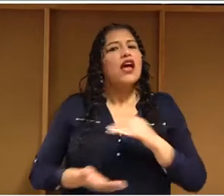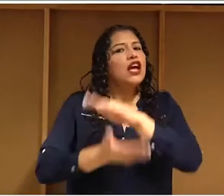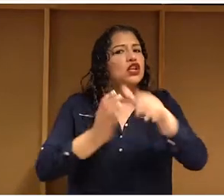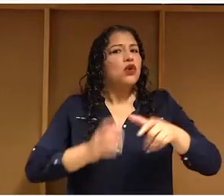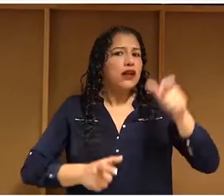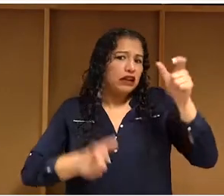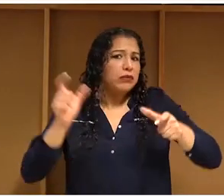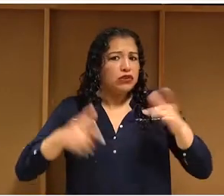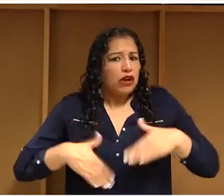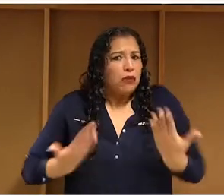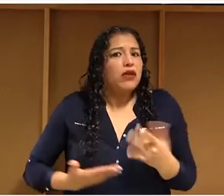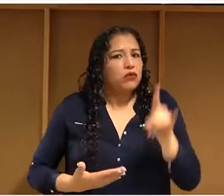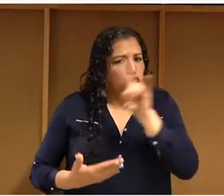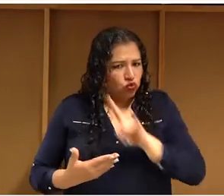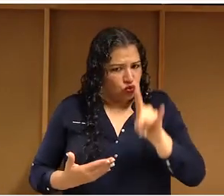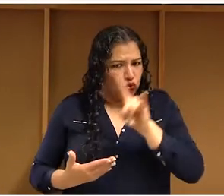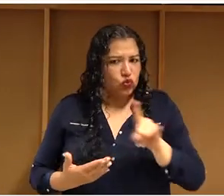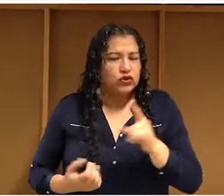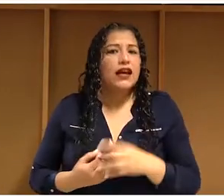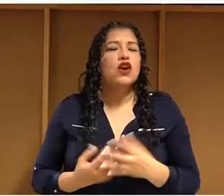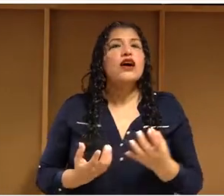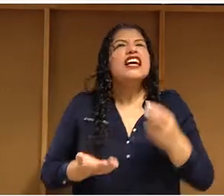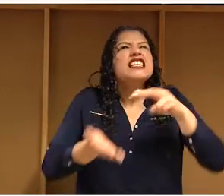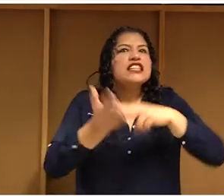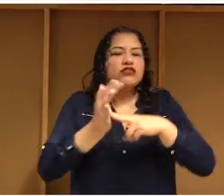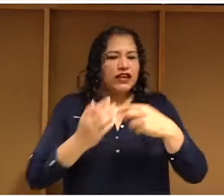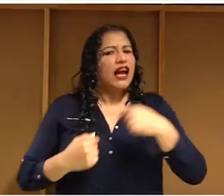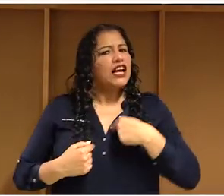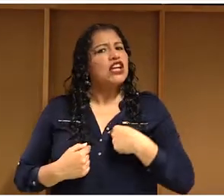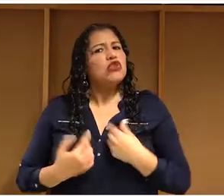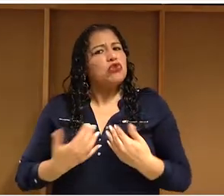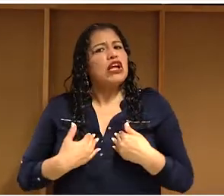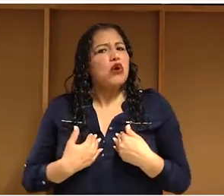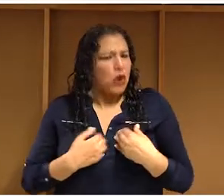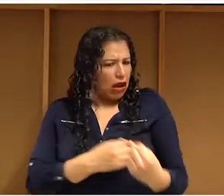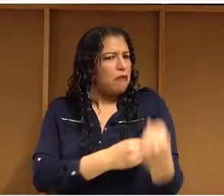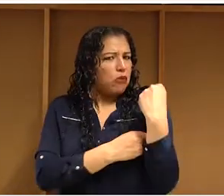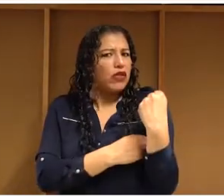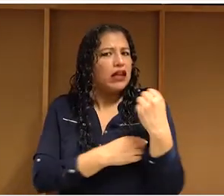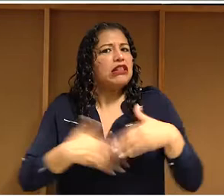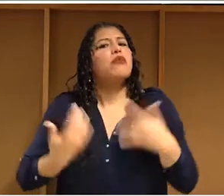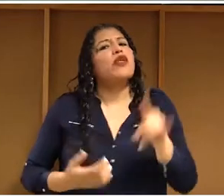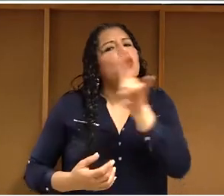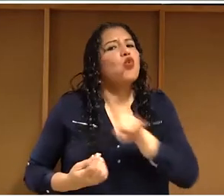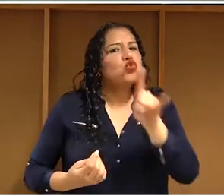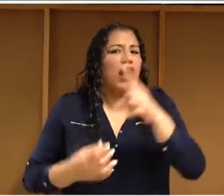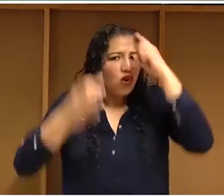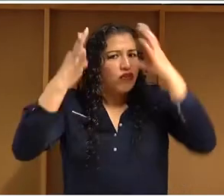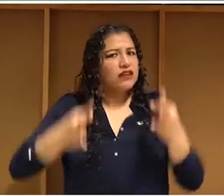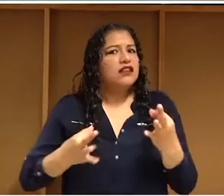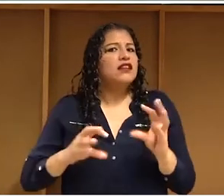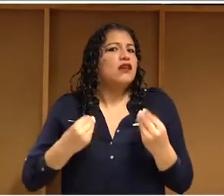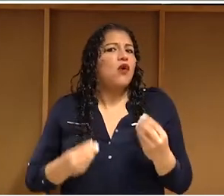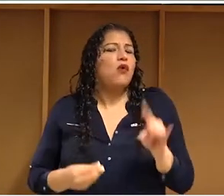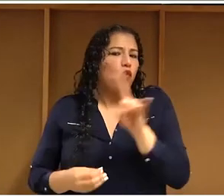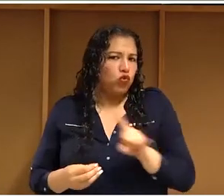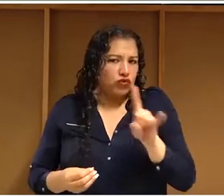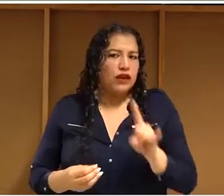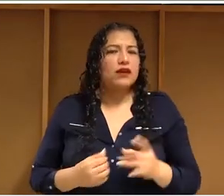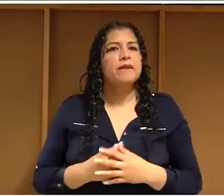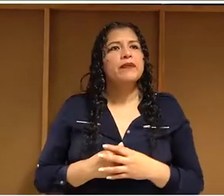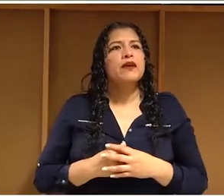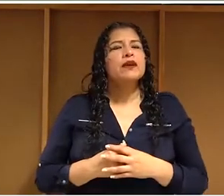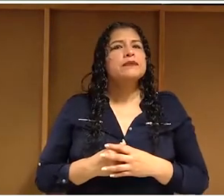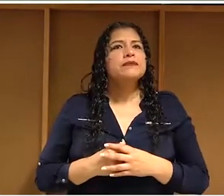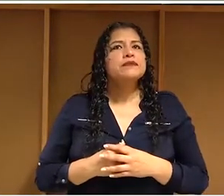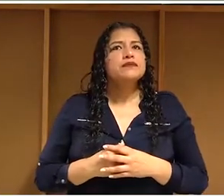espacio digital somos constituyentes de poder. Constituyentes en el sentido más político posible. Es decir, esas empresas, estos